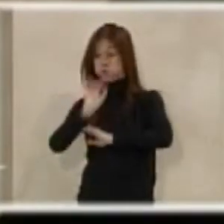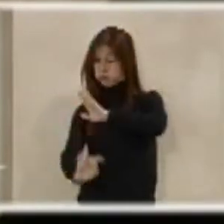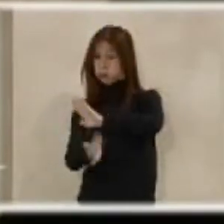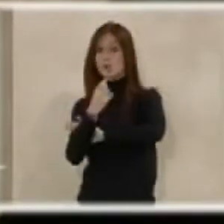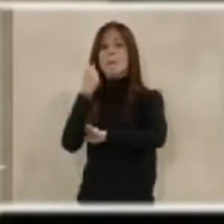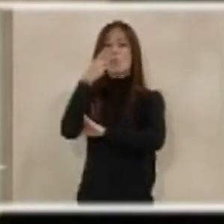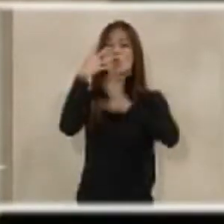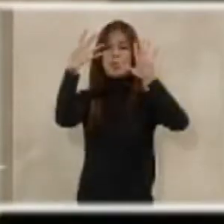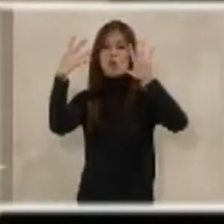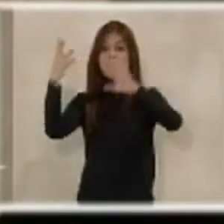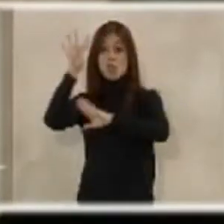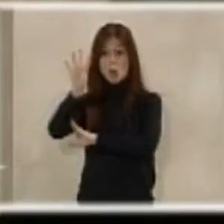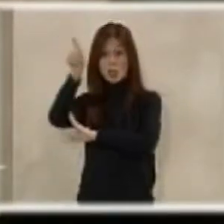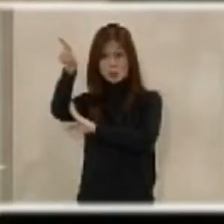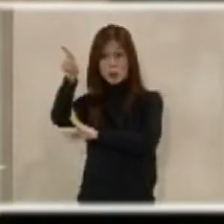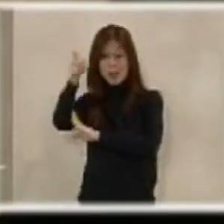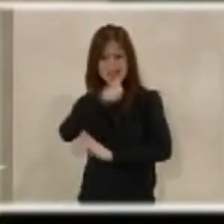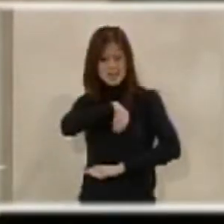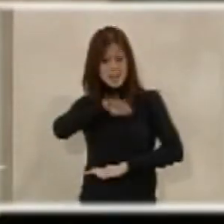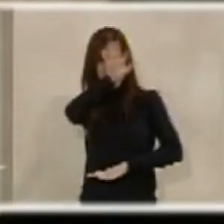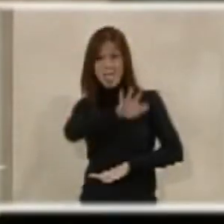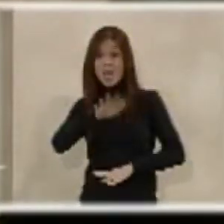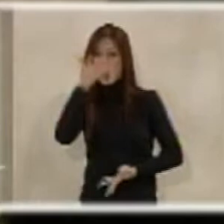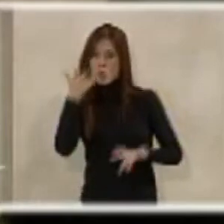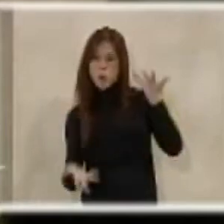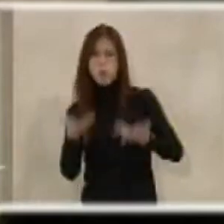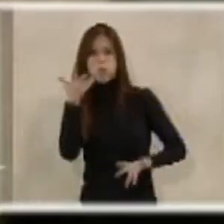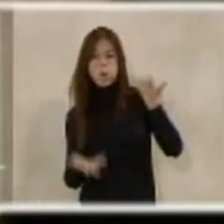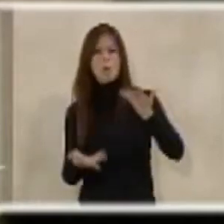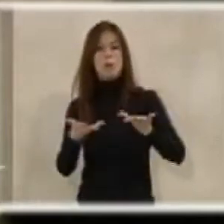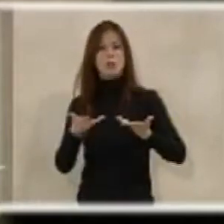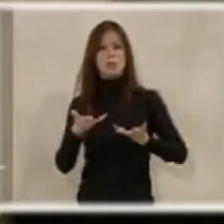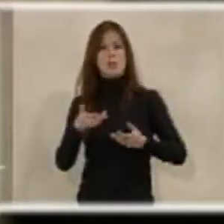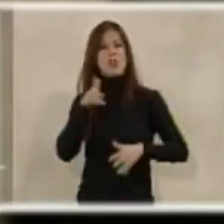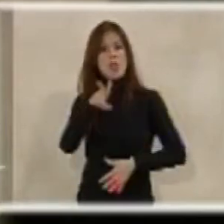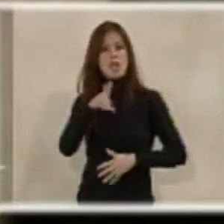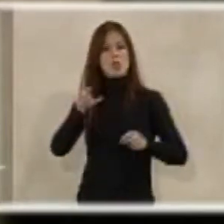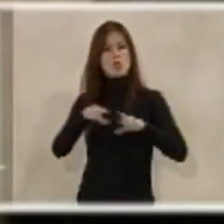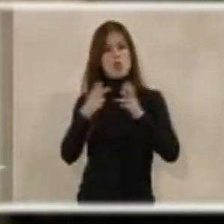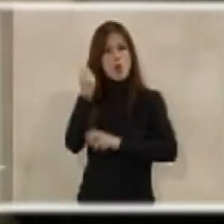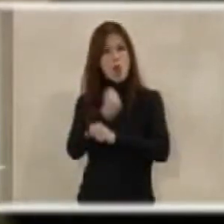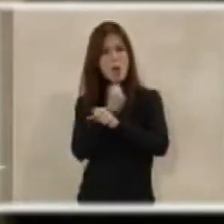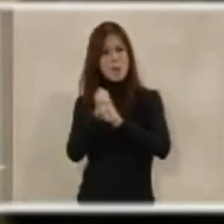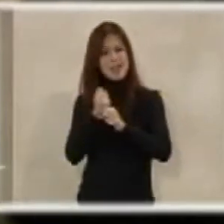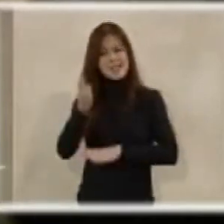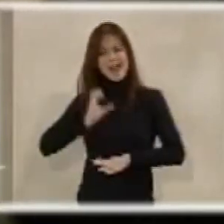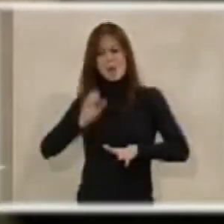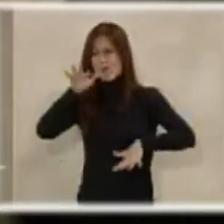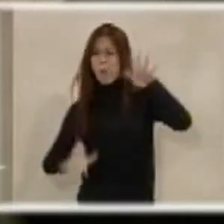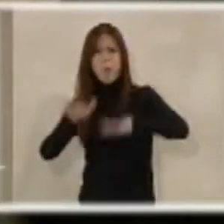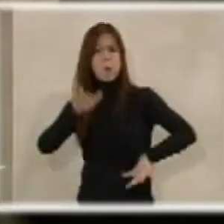1994, las desigualdades en los derechos sociolaborales y en los salarios son brutales.